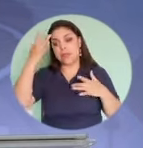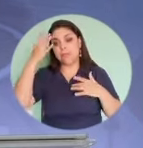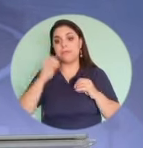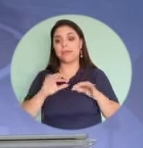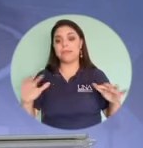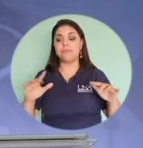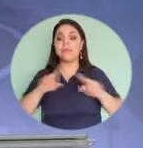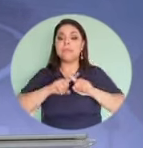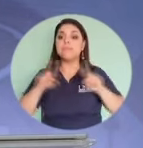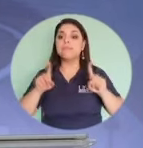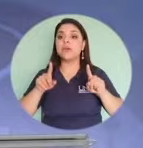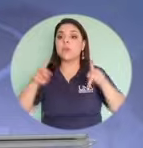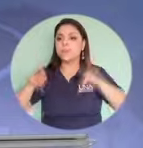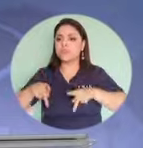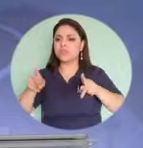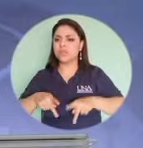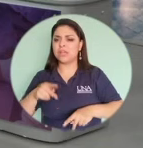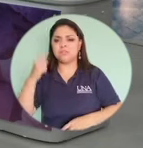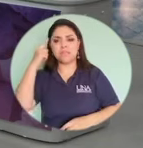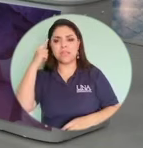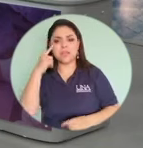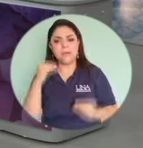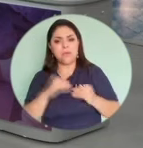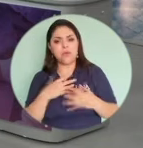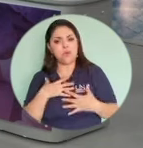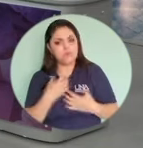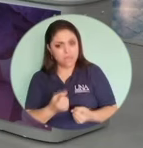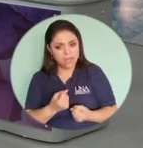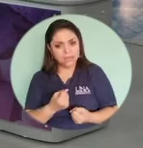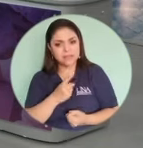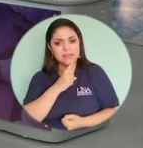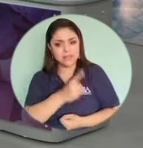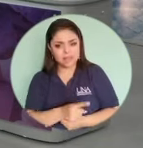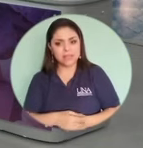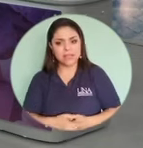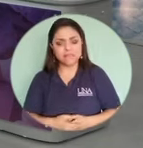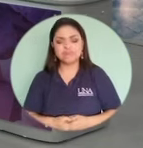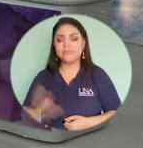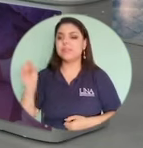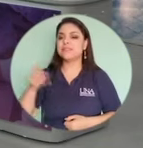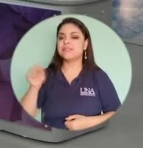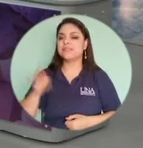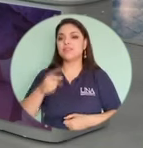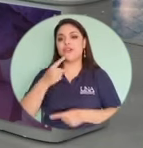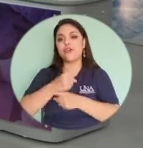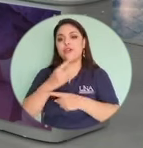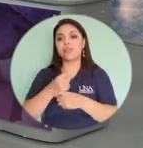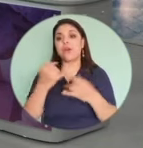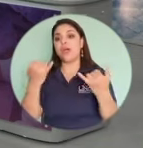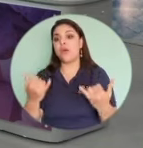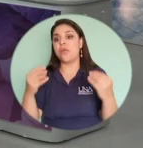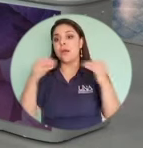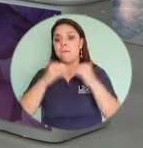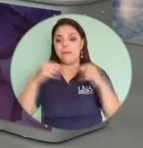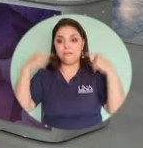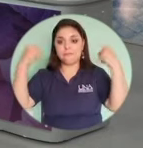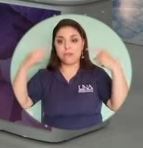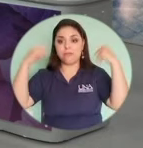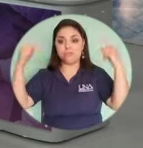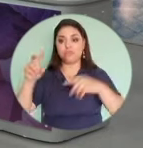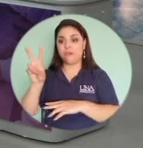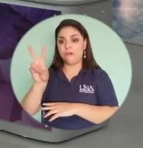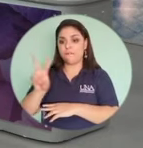tiende a ser un poco confiada. Me parece a mí, es mi percepción personal. Definitivamente, y más ahora que se acerca el famoso Viernes Negro, que nos van a empezar a